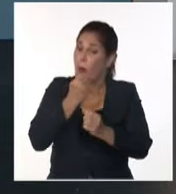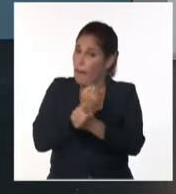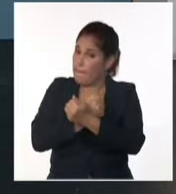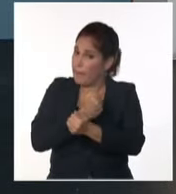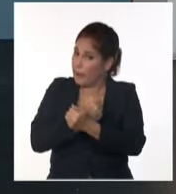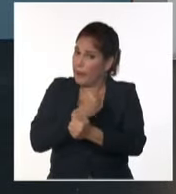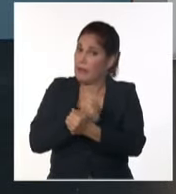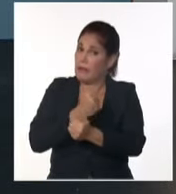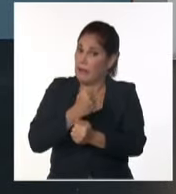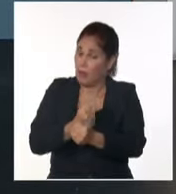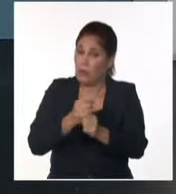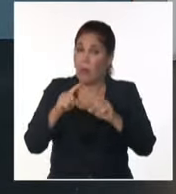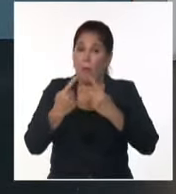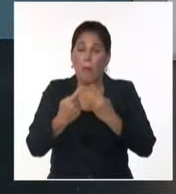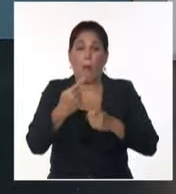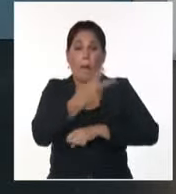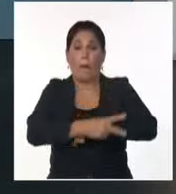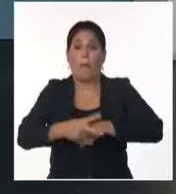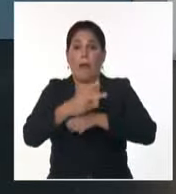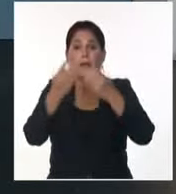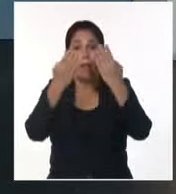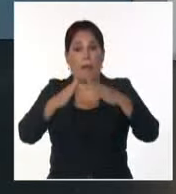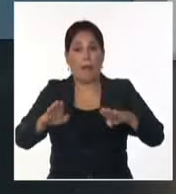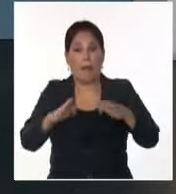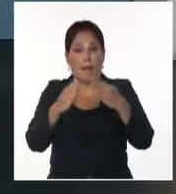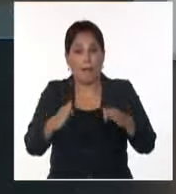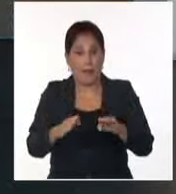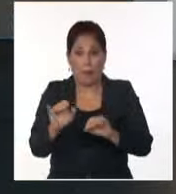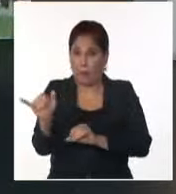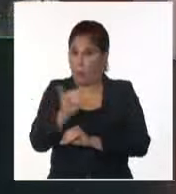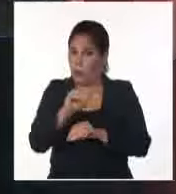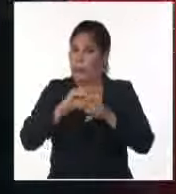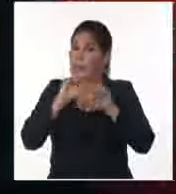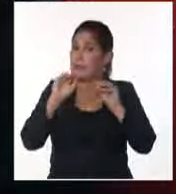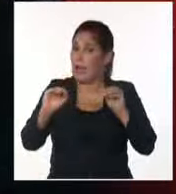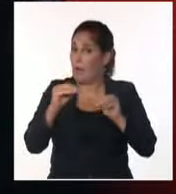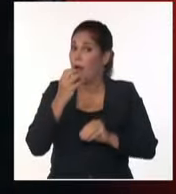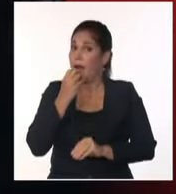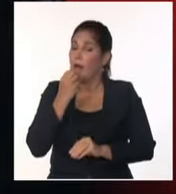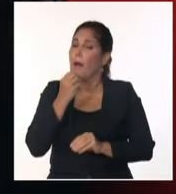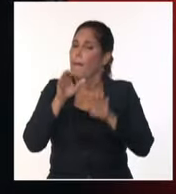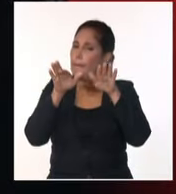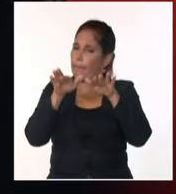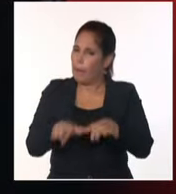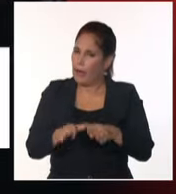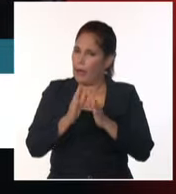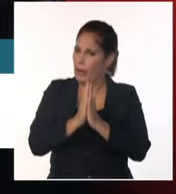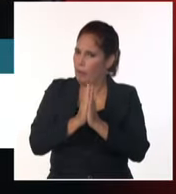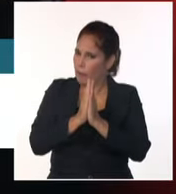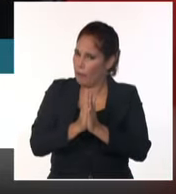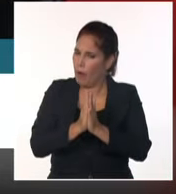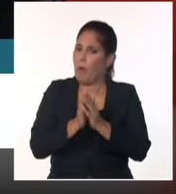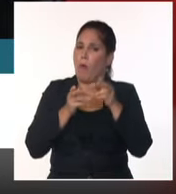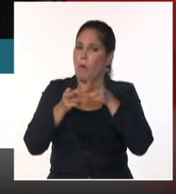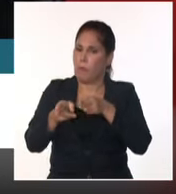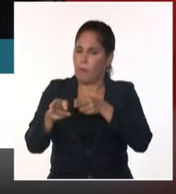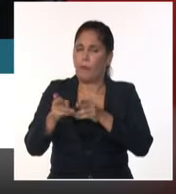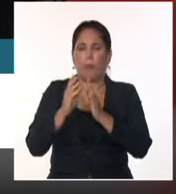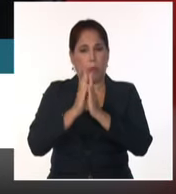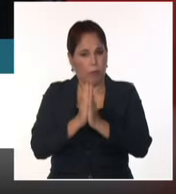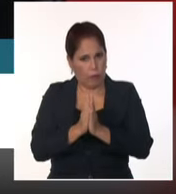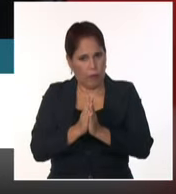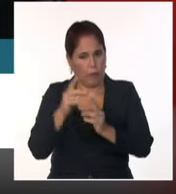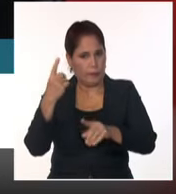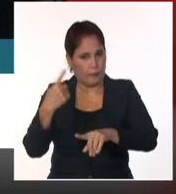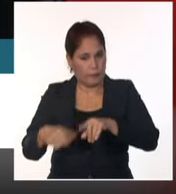mayores para el Líbano y todo Oriente Medio, a la vez que llamó a Israel a cesar inmediatamente las hostilidades. Se sumaron a la